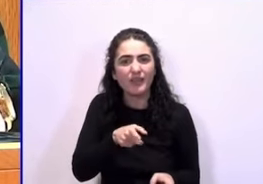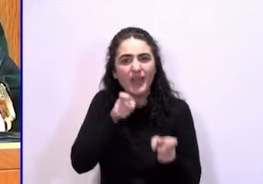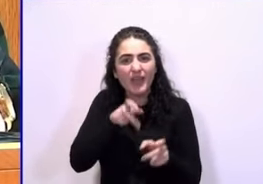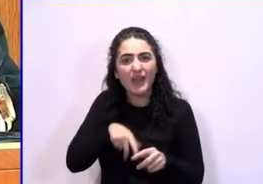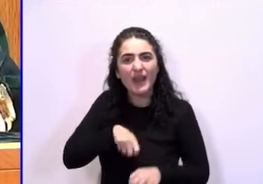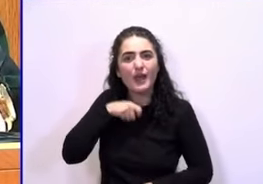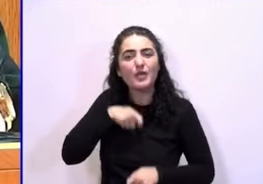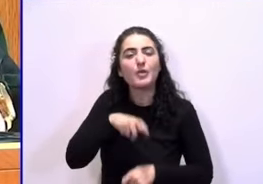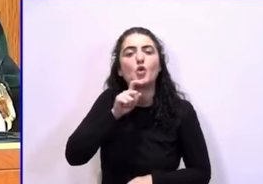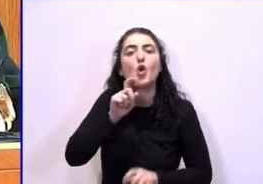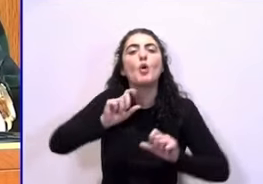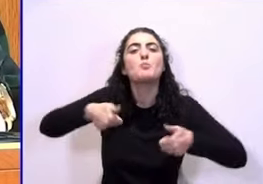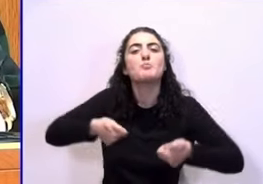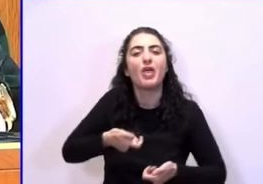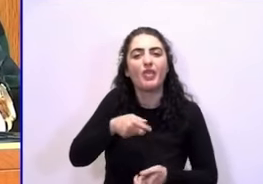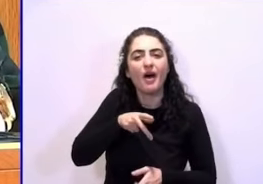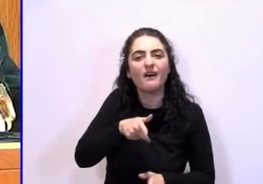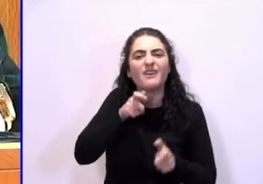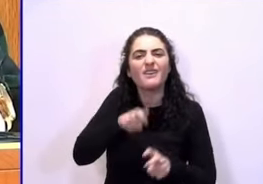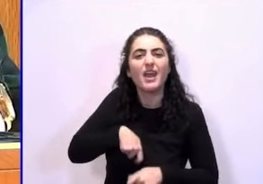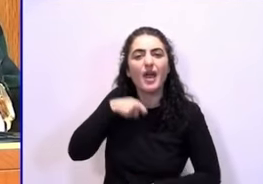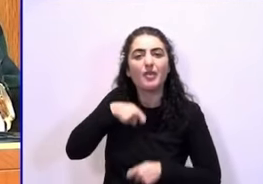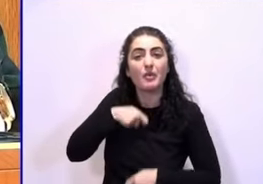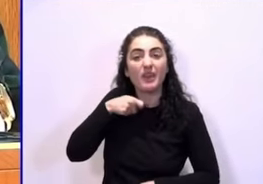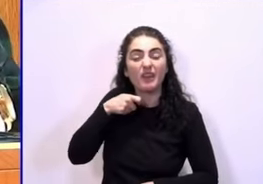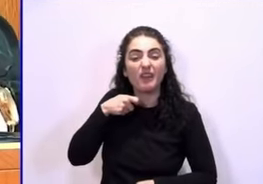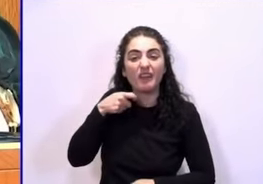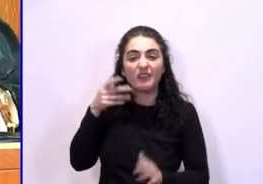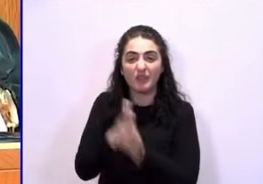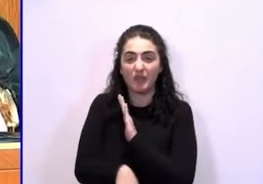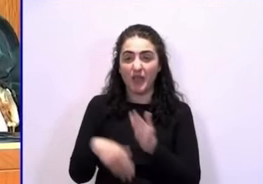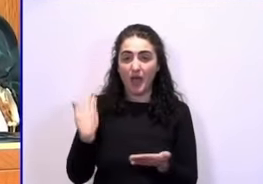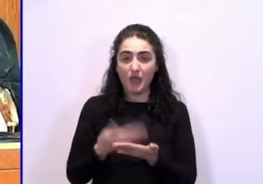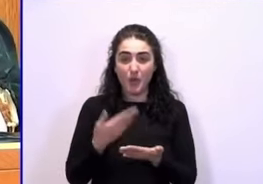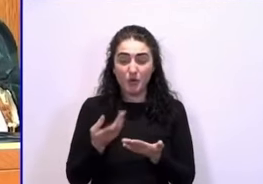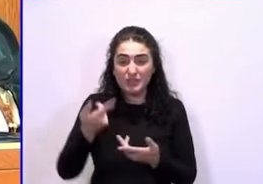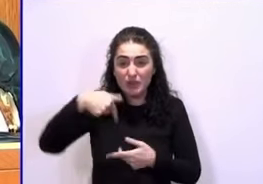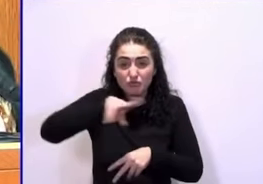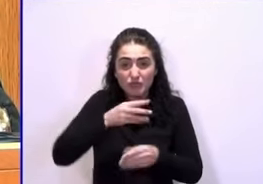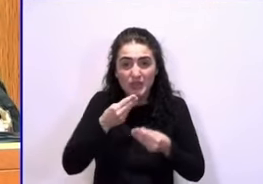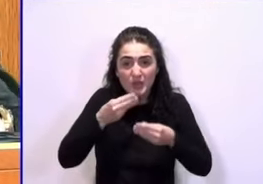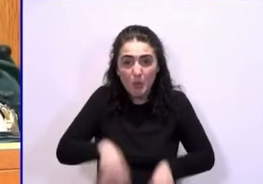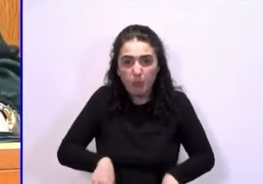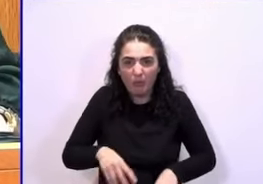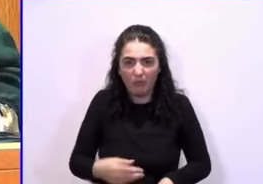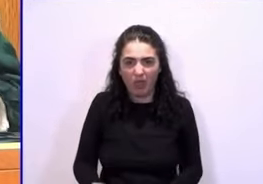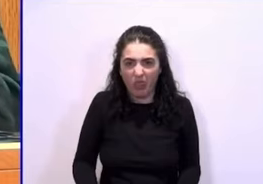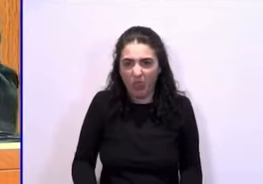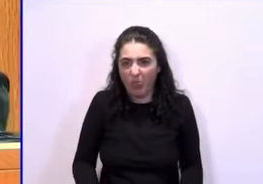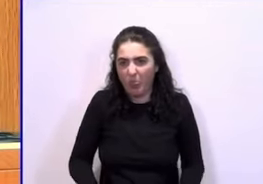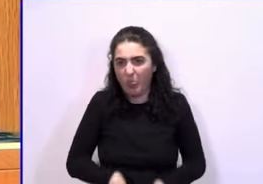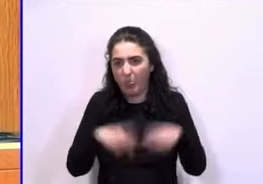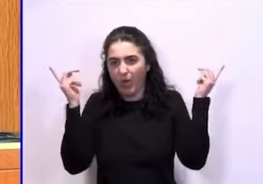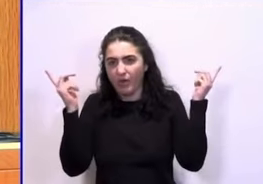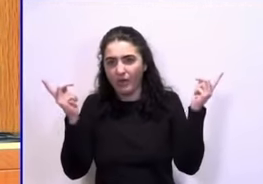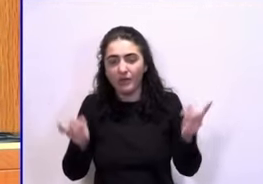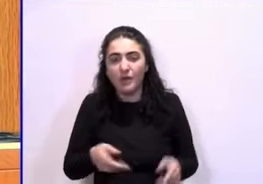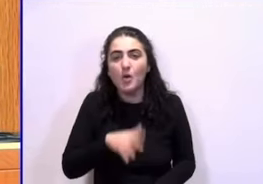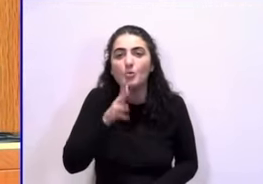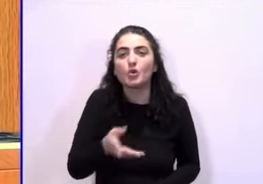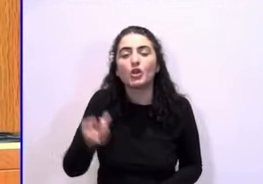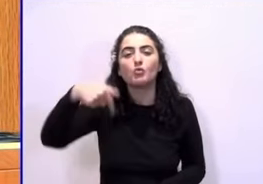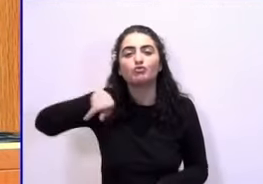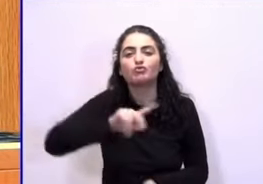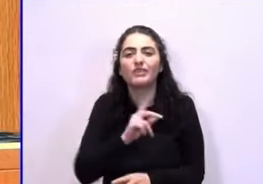guerra civil en nuestro país, demuestra que les importa un bledo la historia. Les importa un bledo. Porque mire, ustedes que tienen